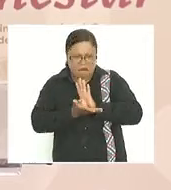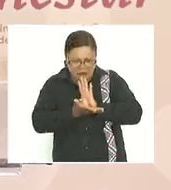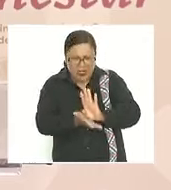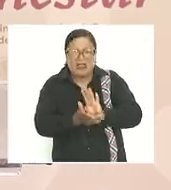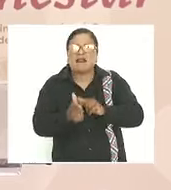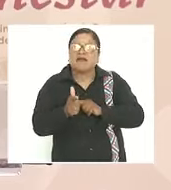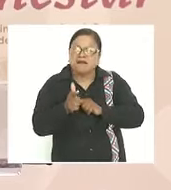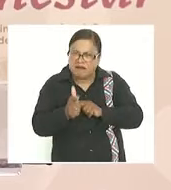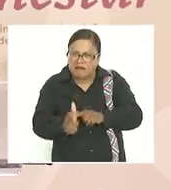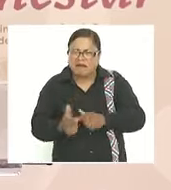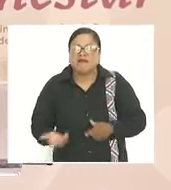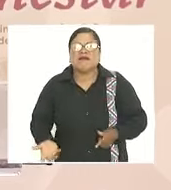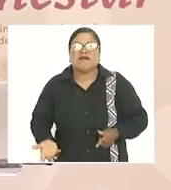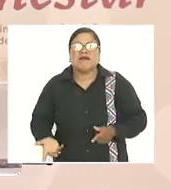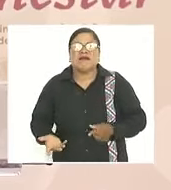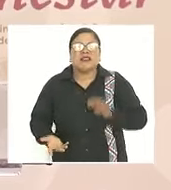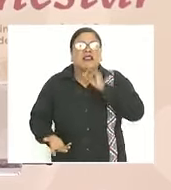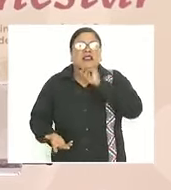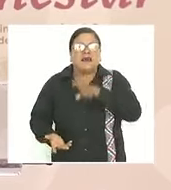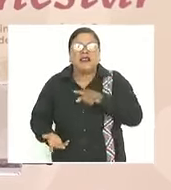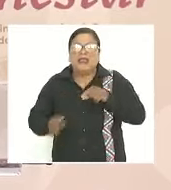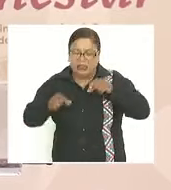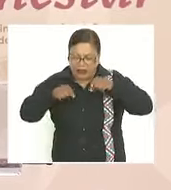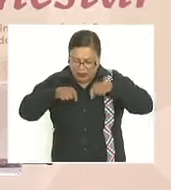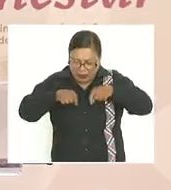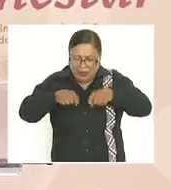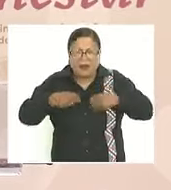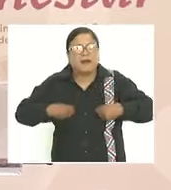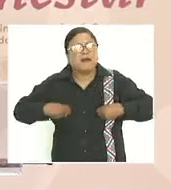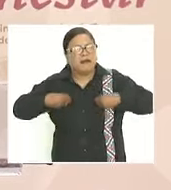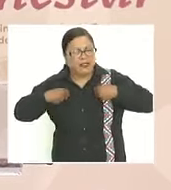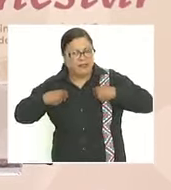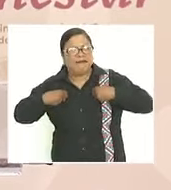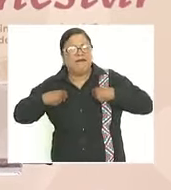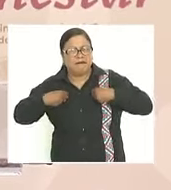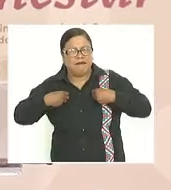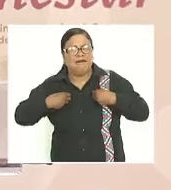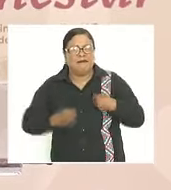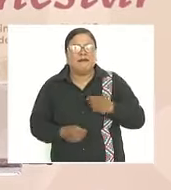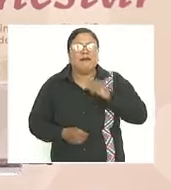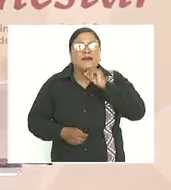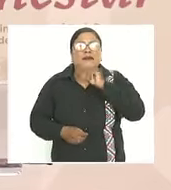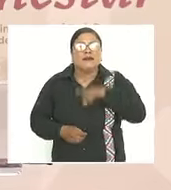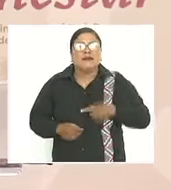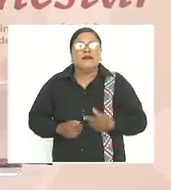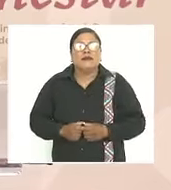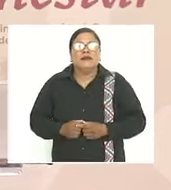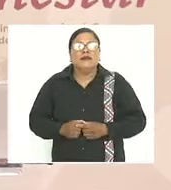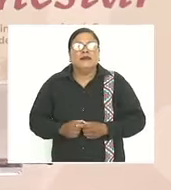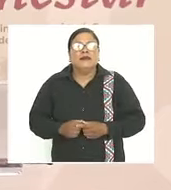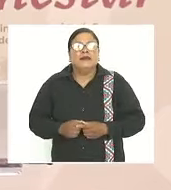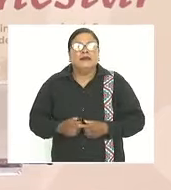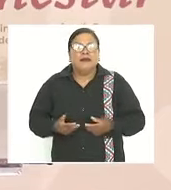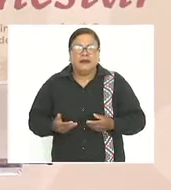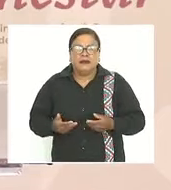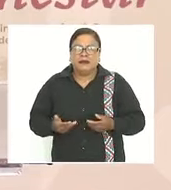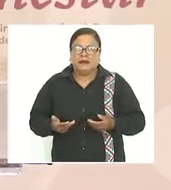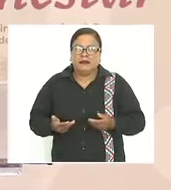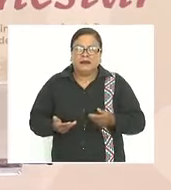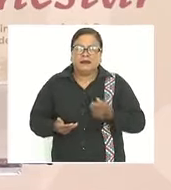va a continuar el programa Sembrando Vida y va a entregarse